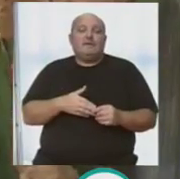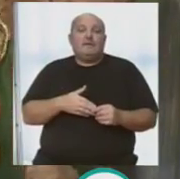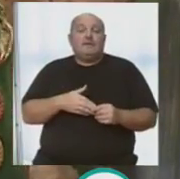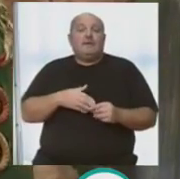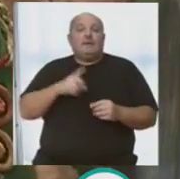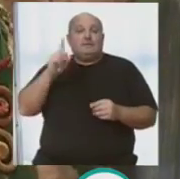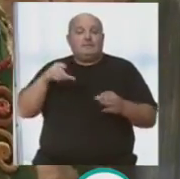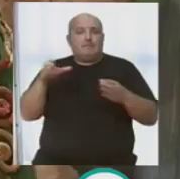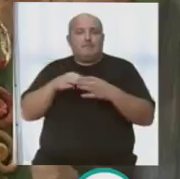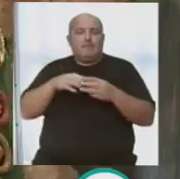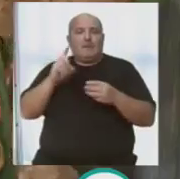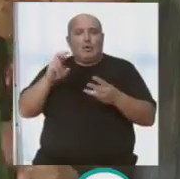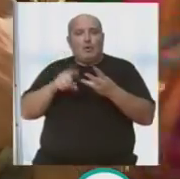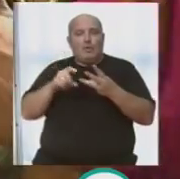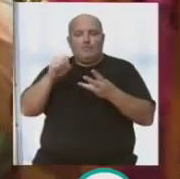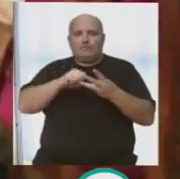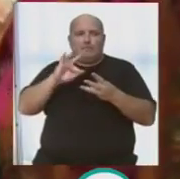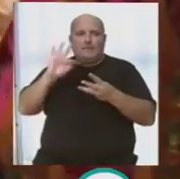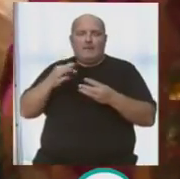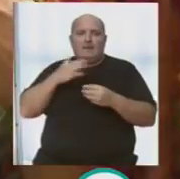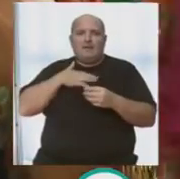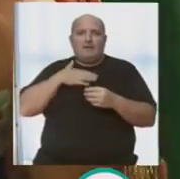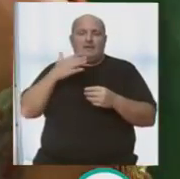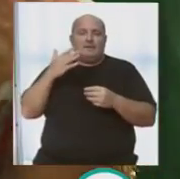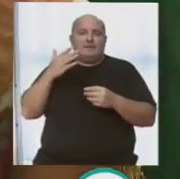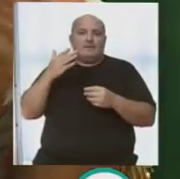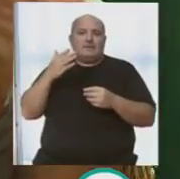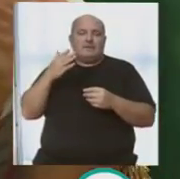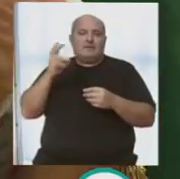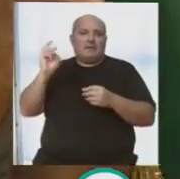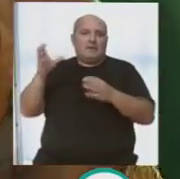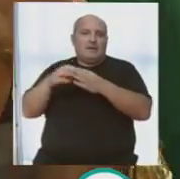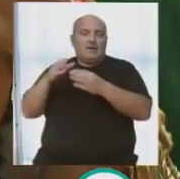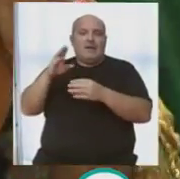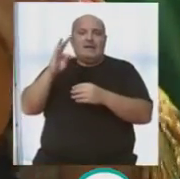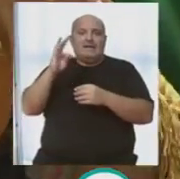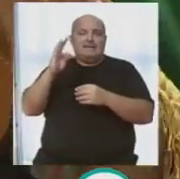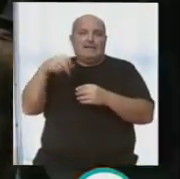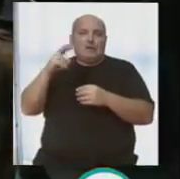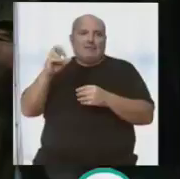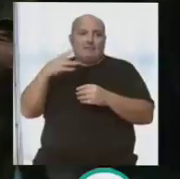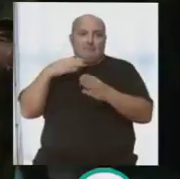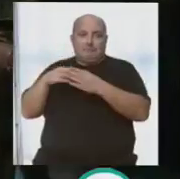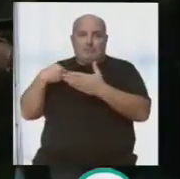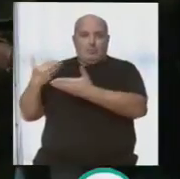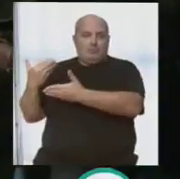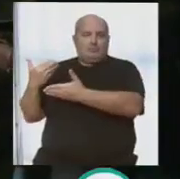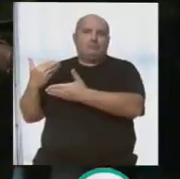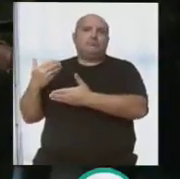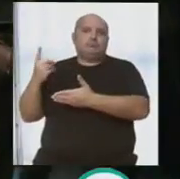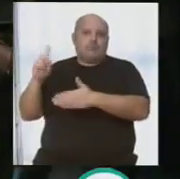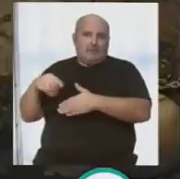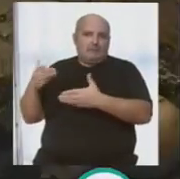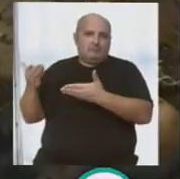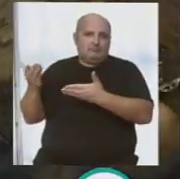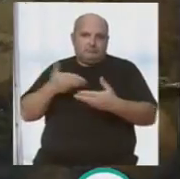Canta una comparsa que siempre nos encanta a nosotros y siempre ha colaborado, que es Tic Tac, la comparsa de Tino Tobá. Que sentimos mucho que este año